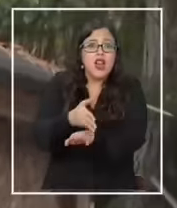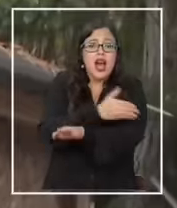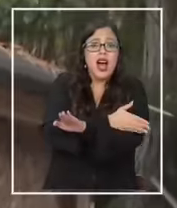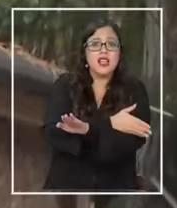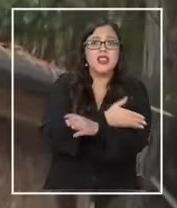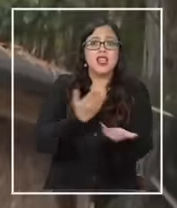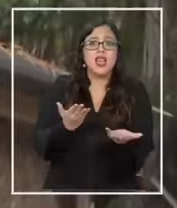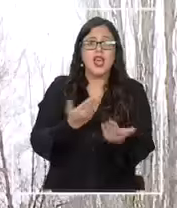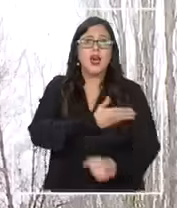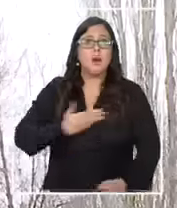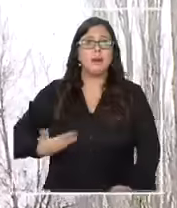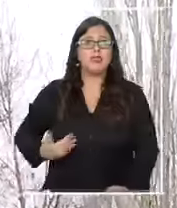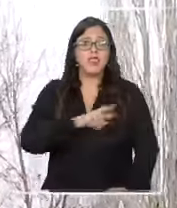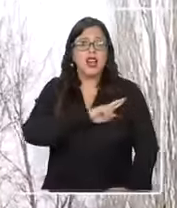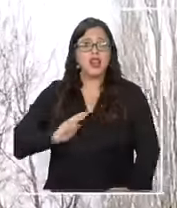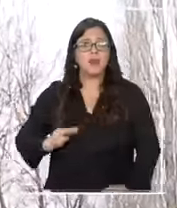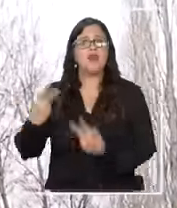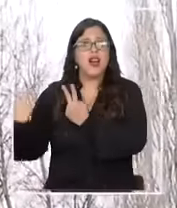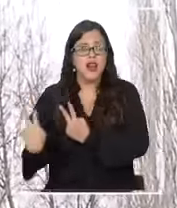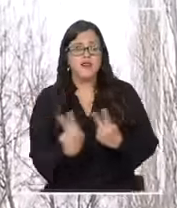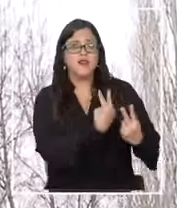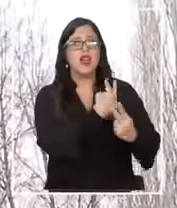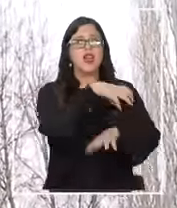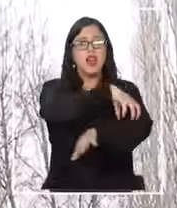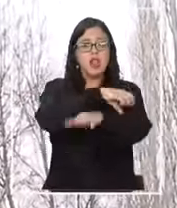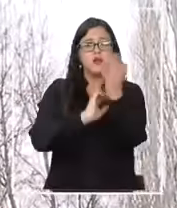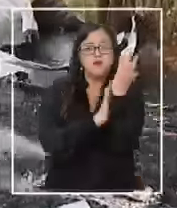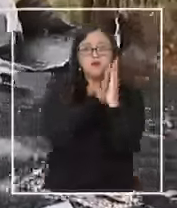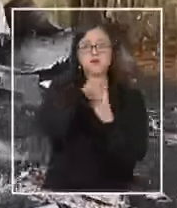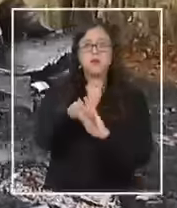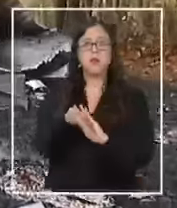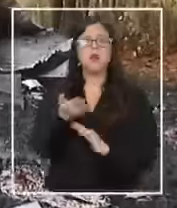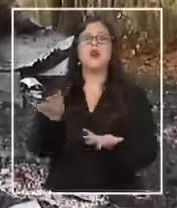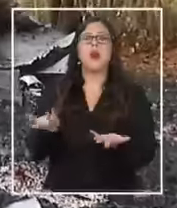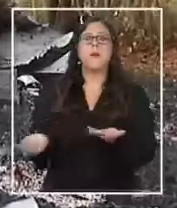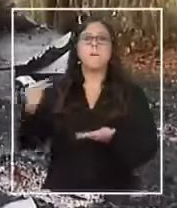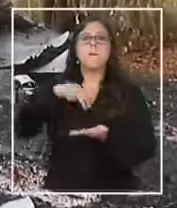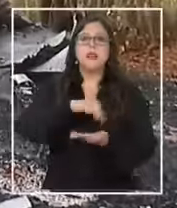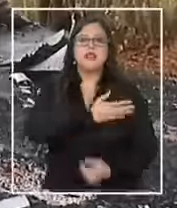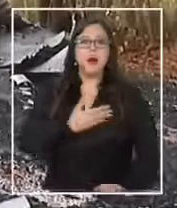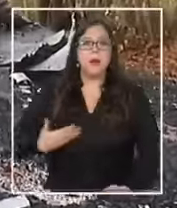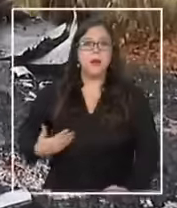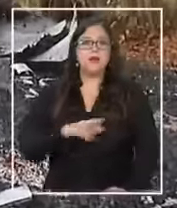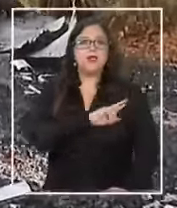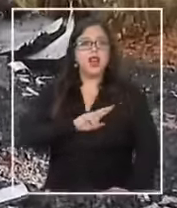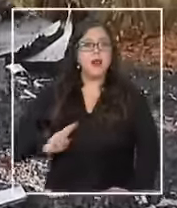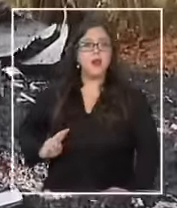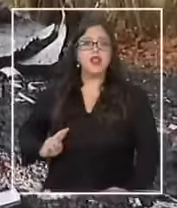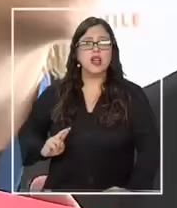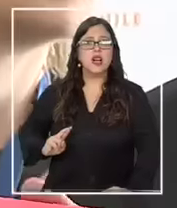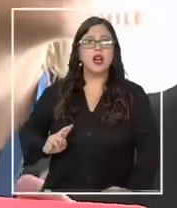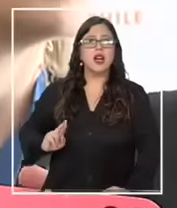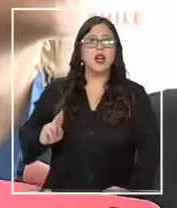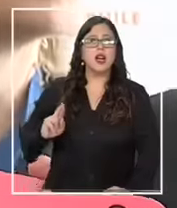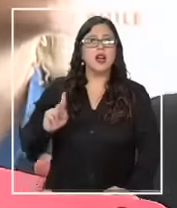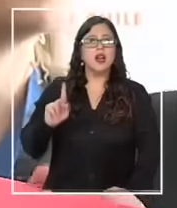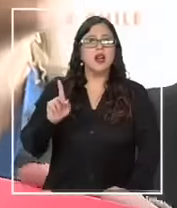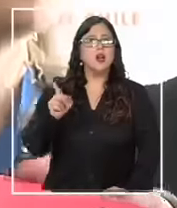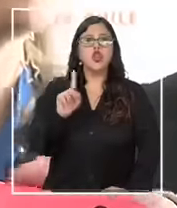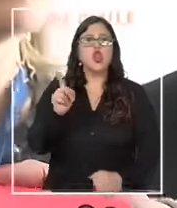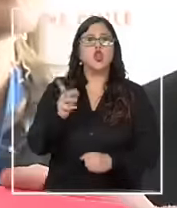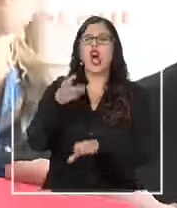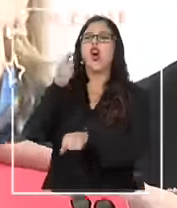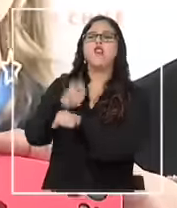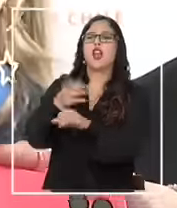república viaje a la araucanía. Y la presencia del presidente de la república no está condicionada por grupos